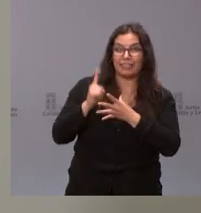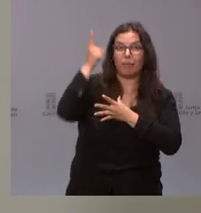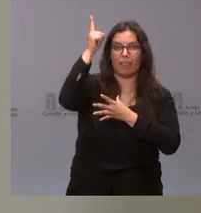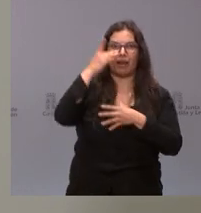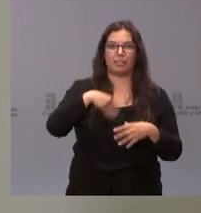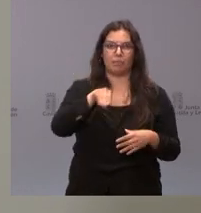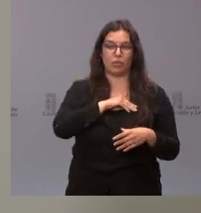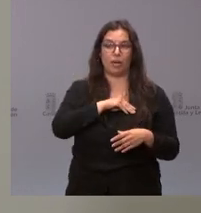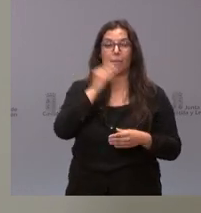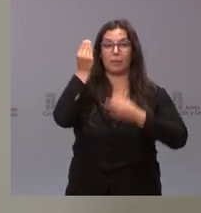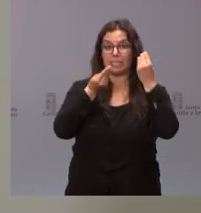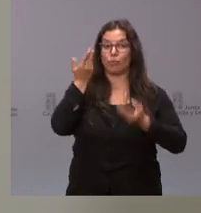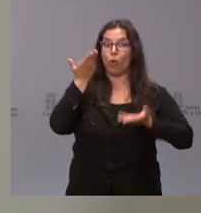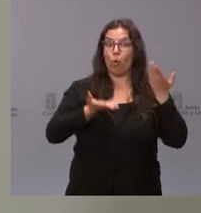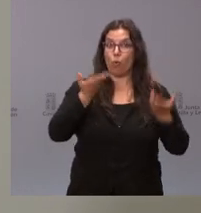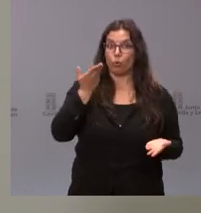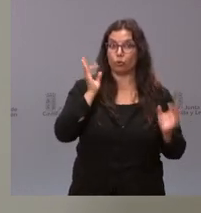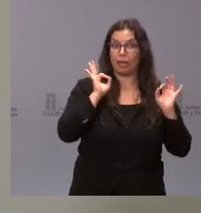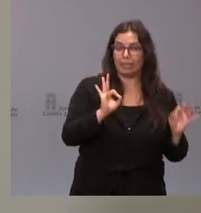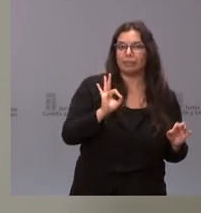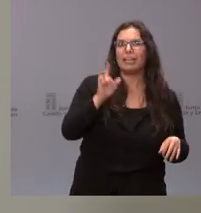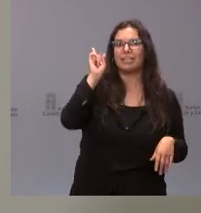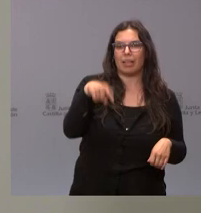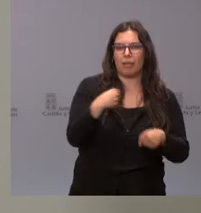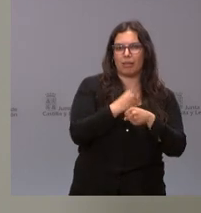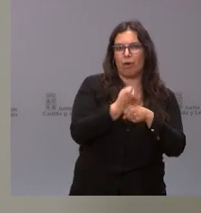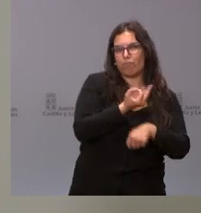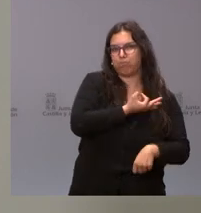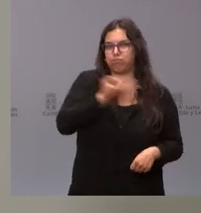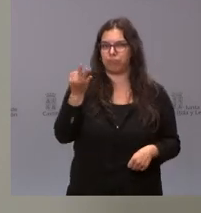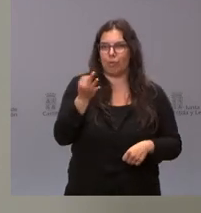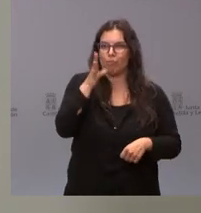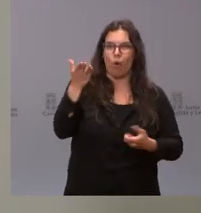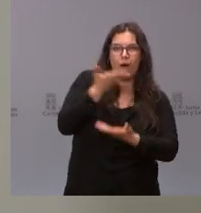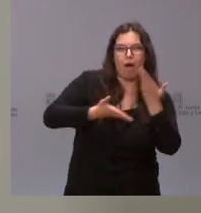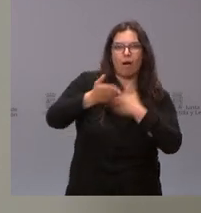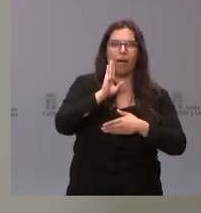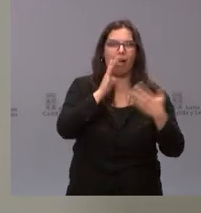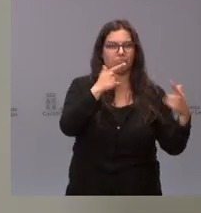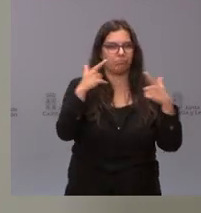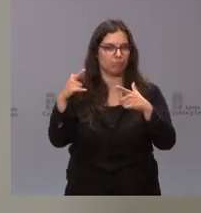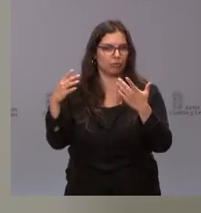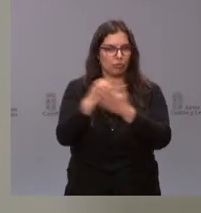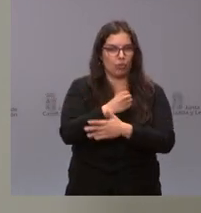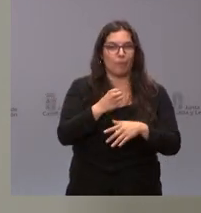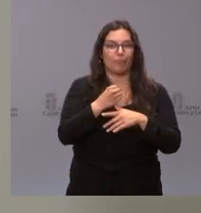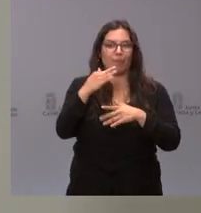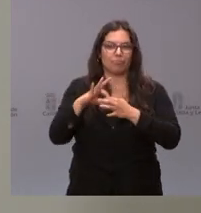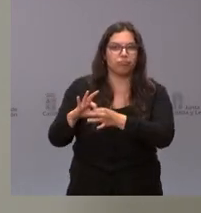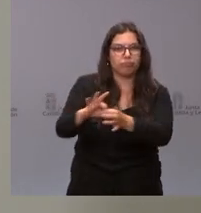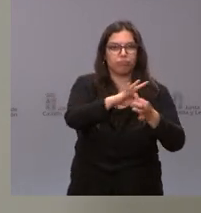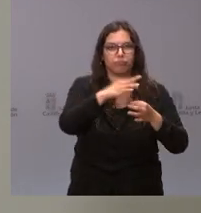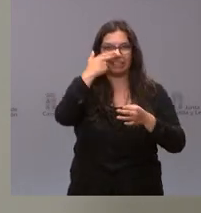cuestión de justicia sino que es una cuestión también de eficacia y de eficiencia por todo lo que les he relatado y esta confluencia de